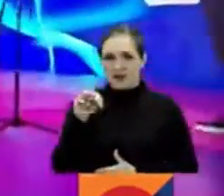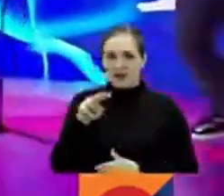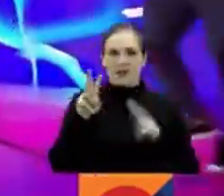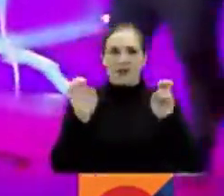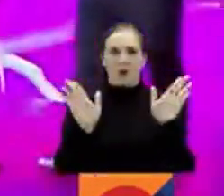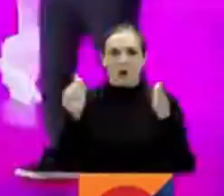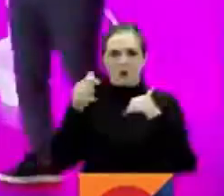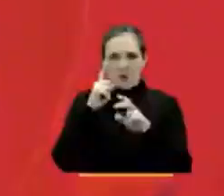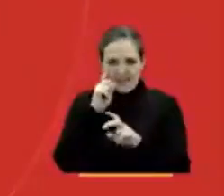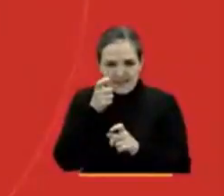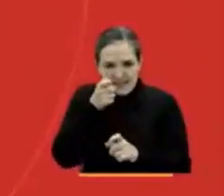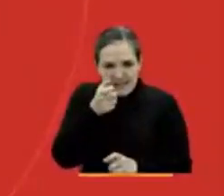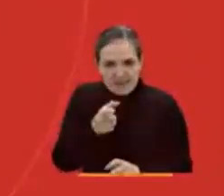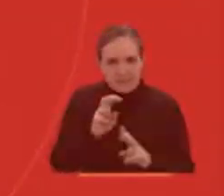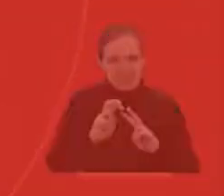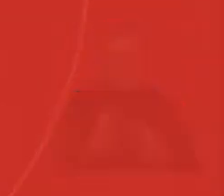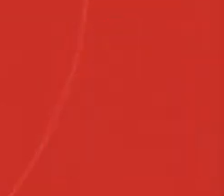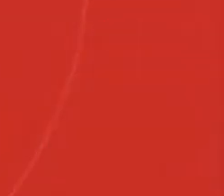inquisidor.